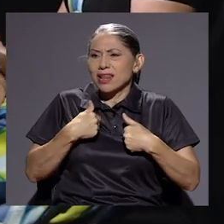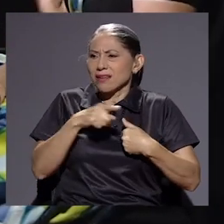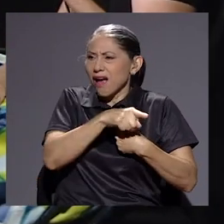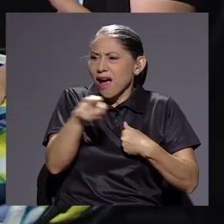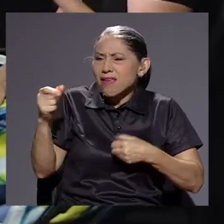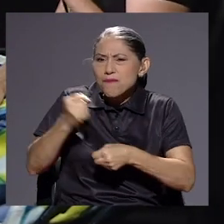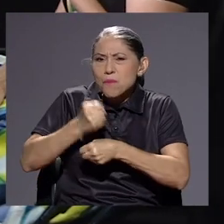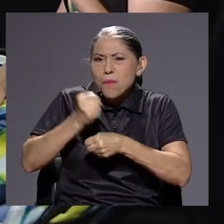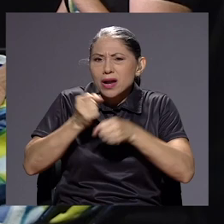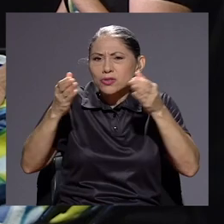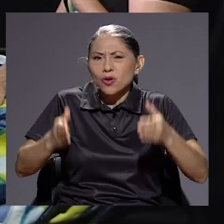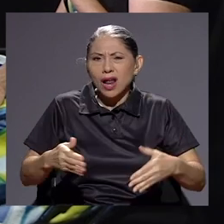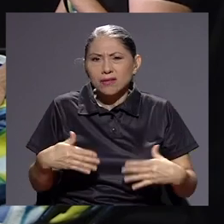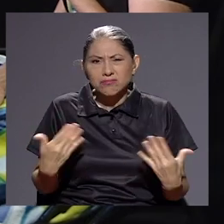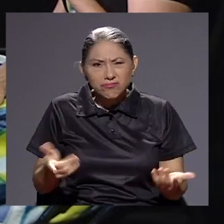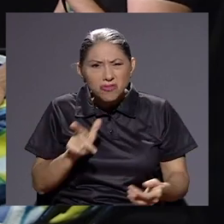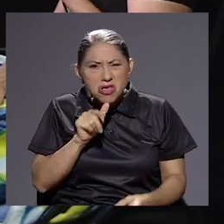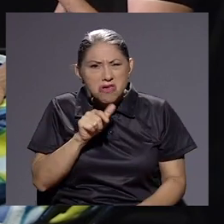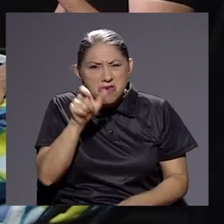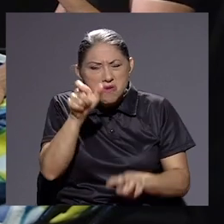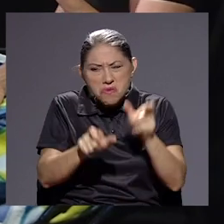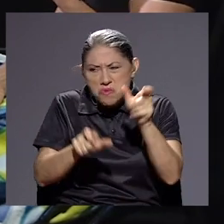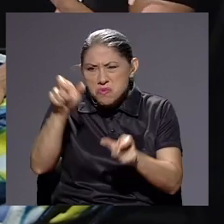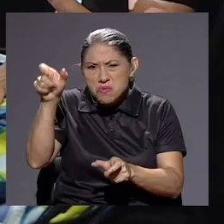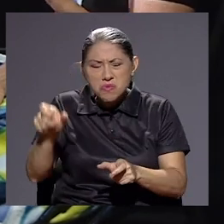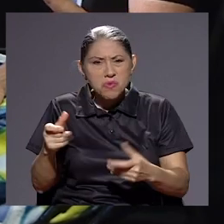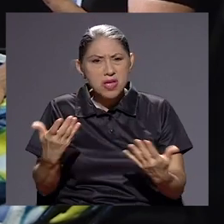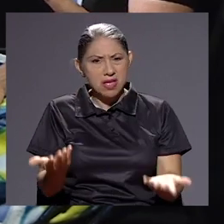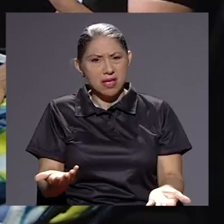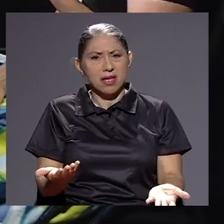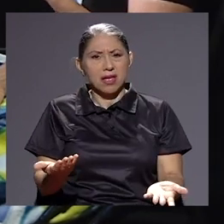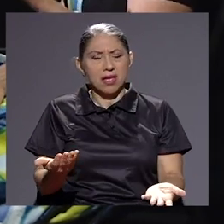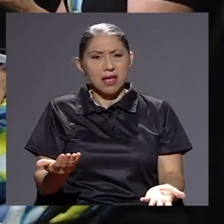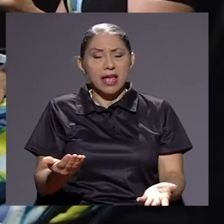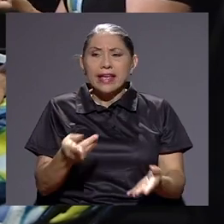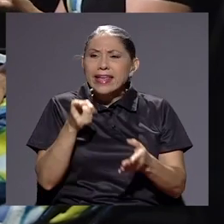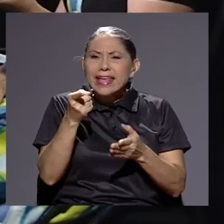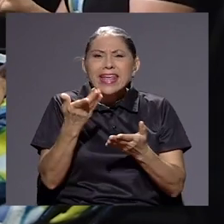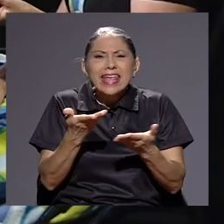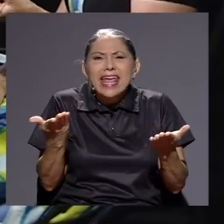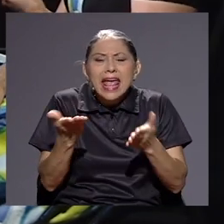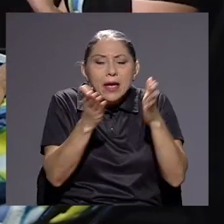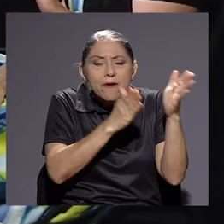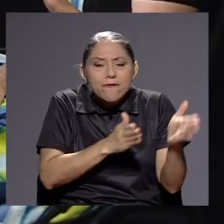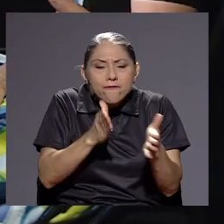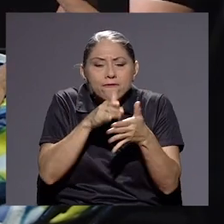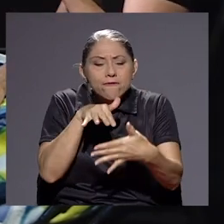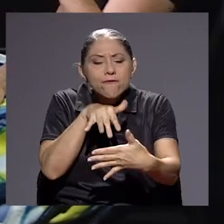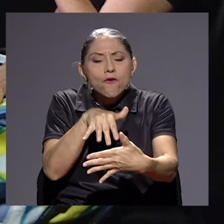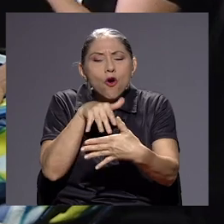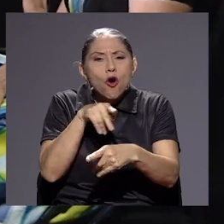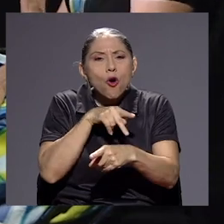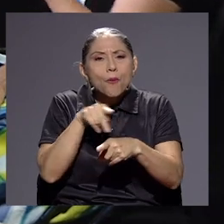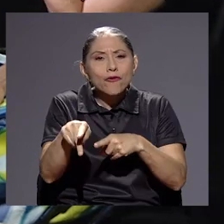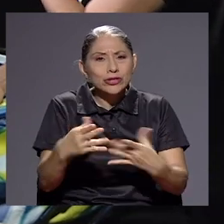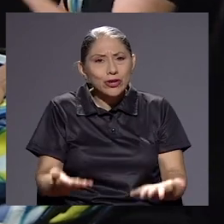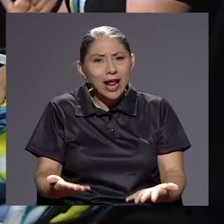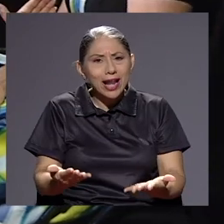hay ahí? ¿Qué formación, más que formación profesional como tal, qué formación